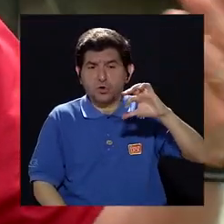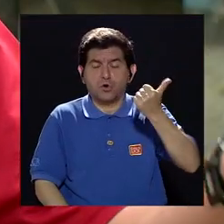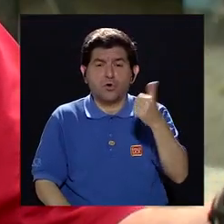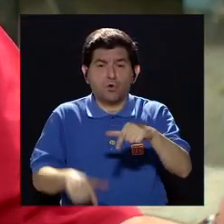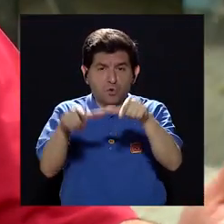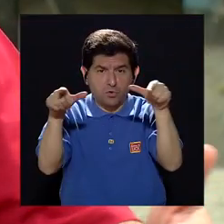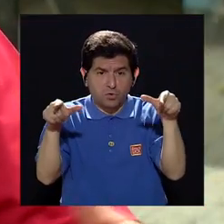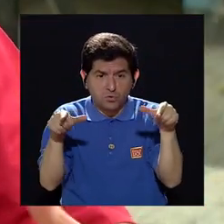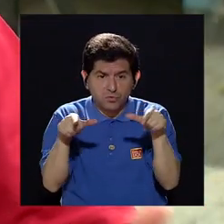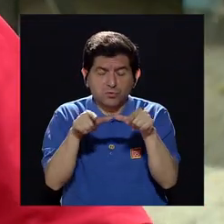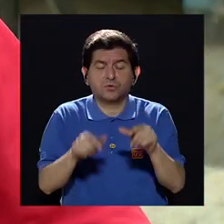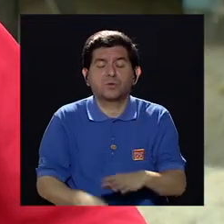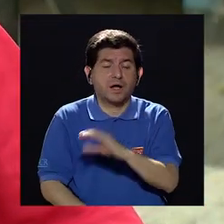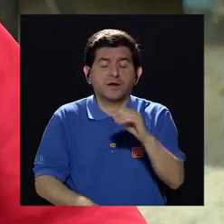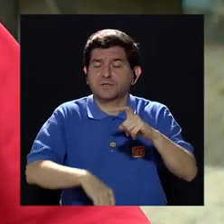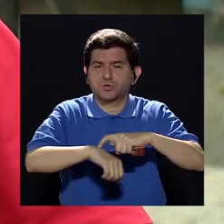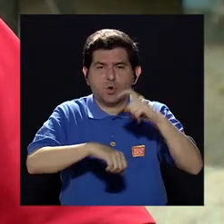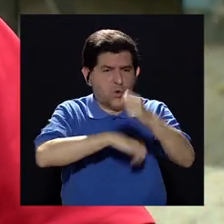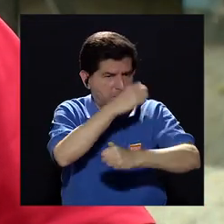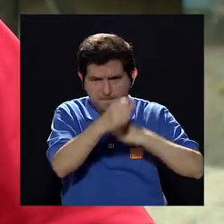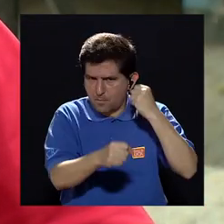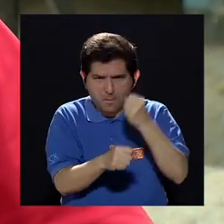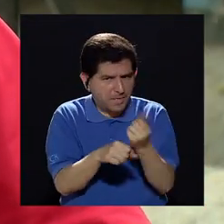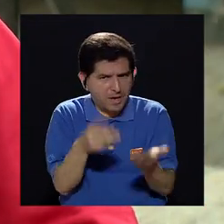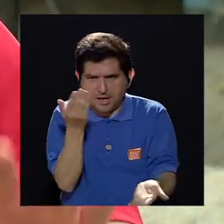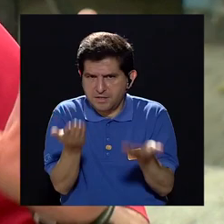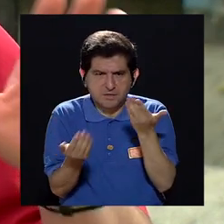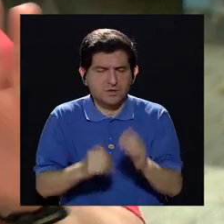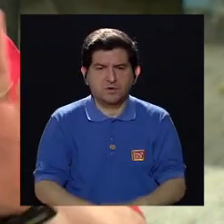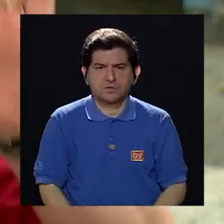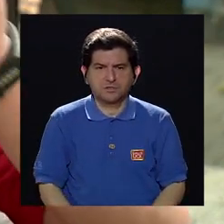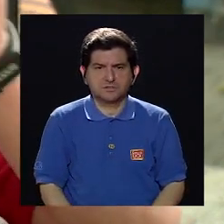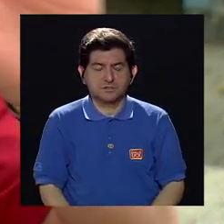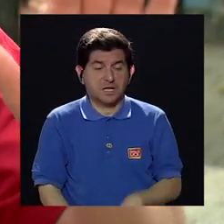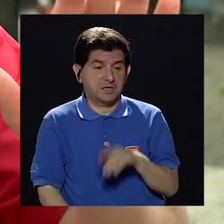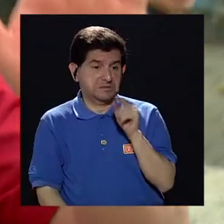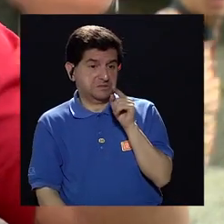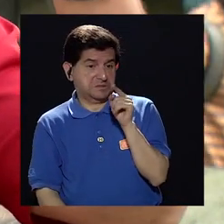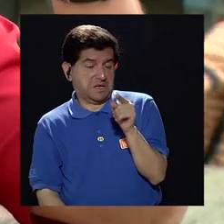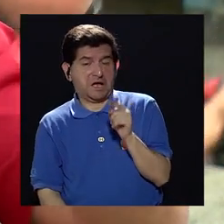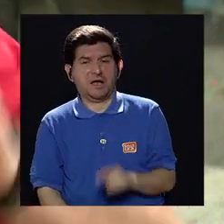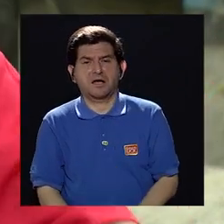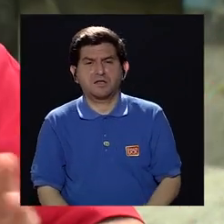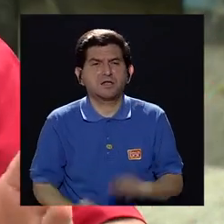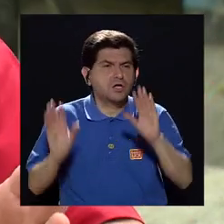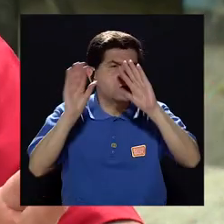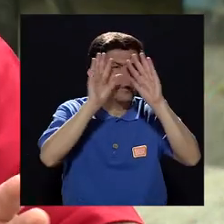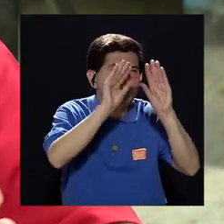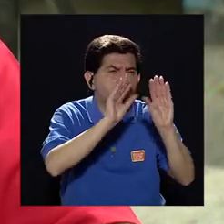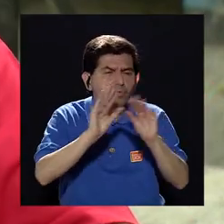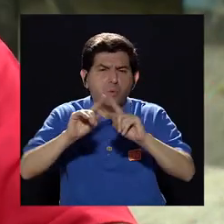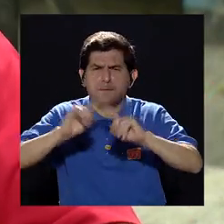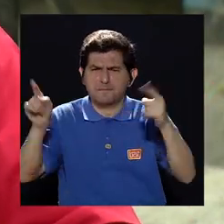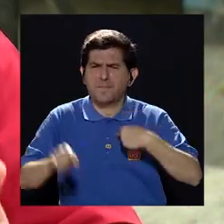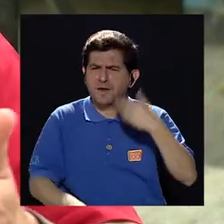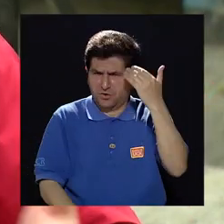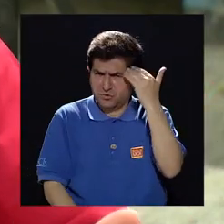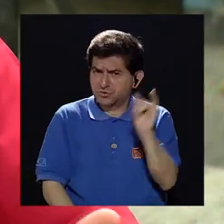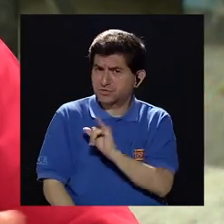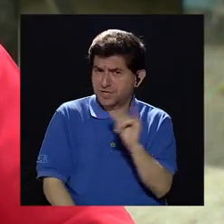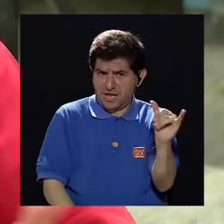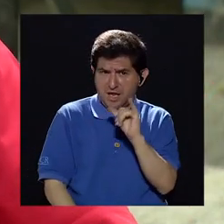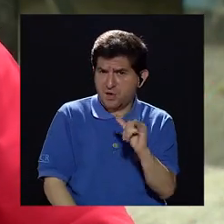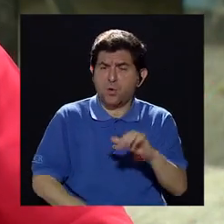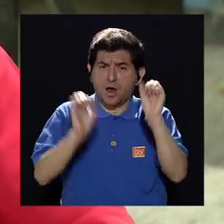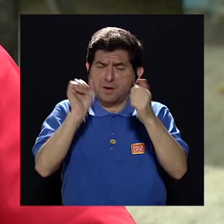hay otras partes, otras épocas del año donde puede que esté muy nublado, pero tengo entendido